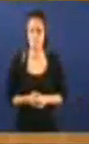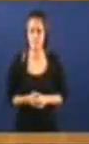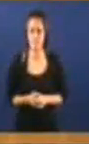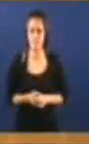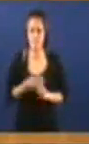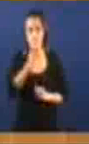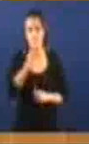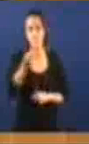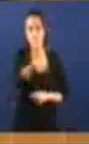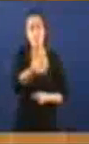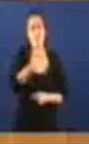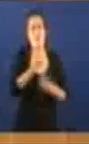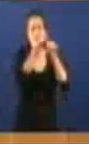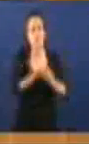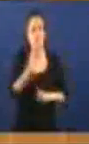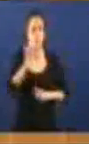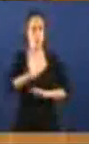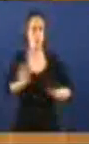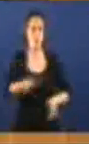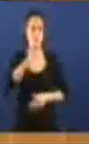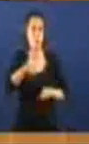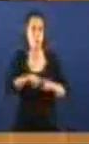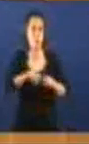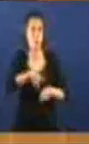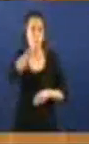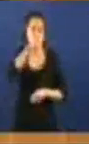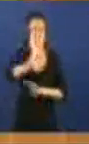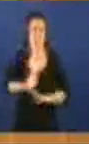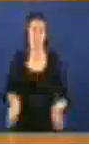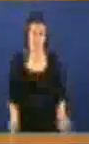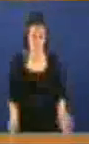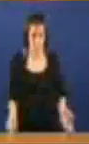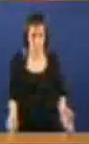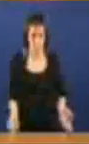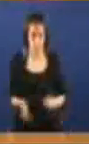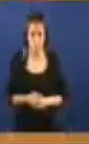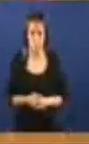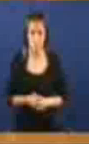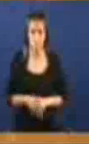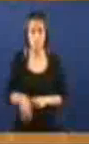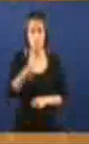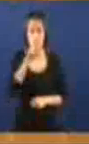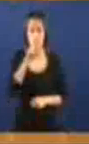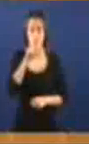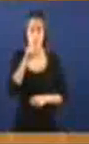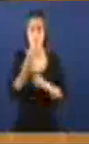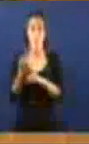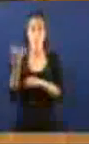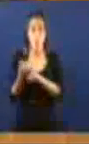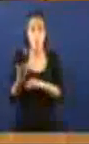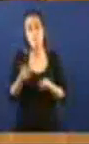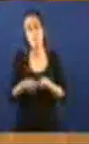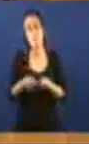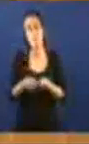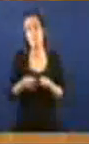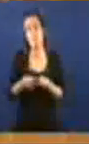Pagoulle E son das moedas O que reclamaba Por o fume O fume O fume Foi o